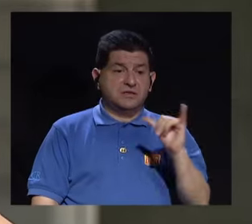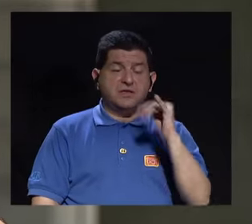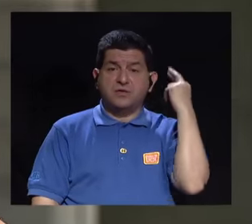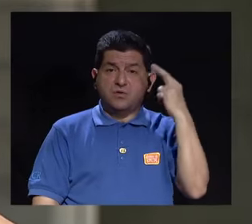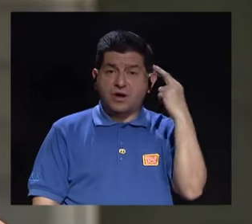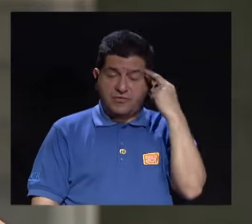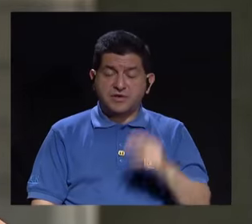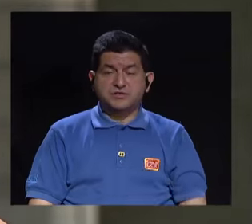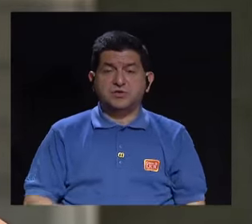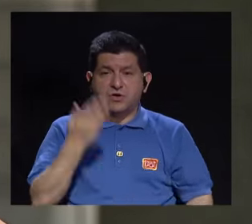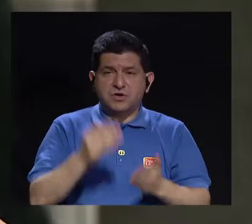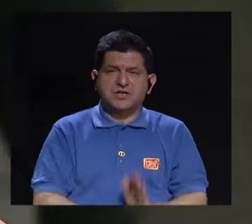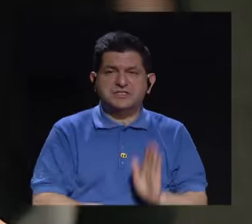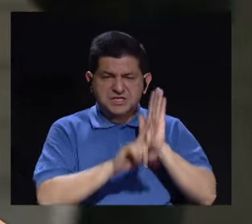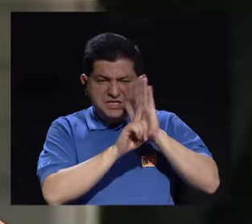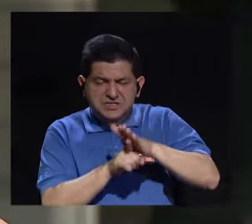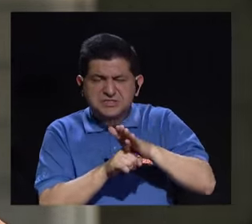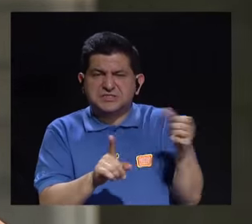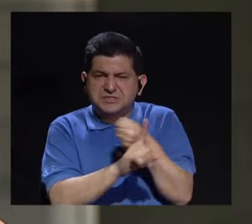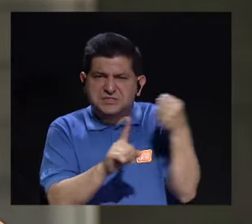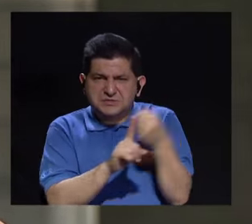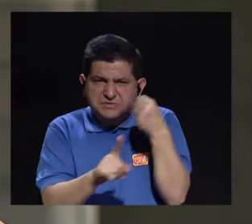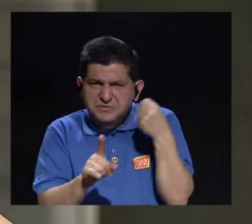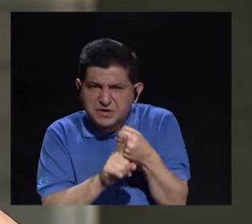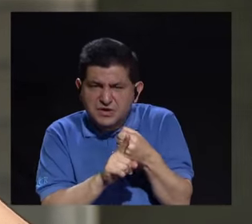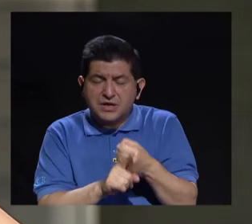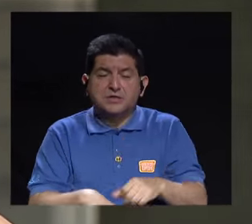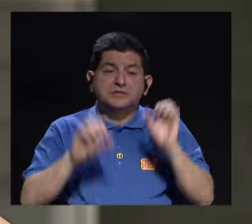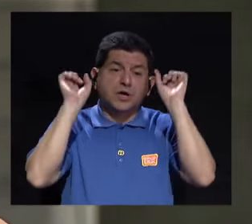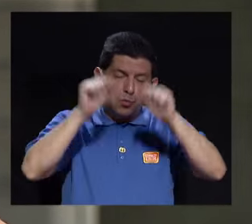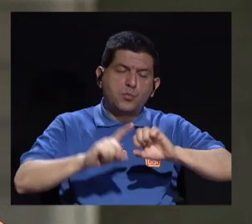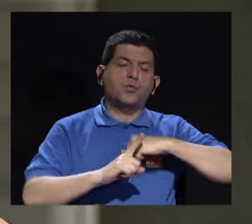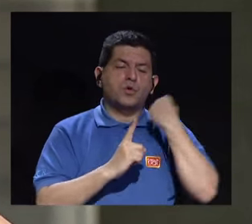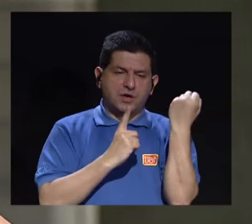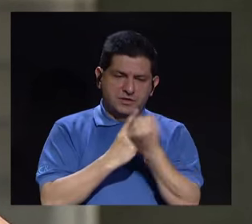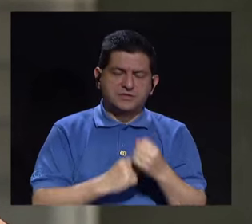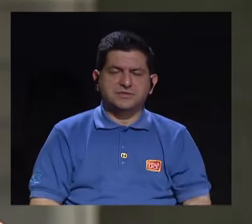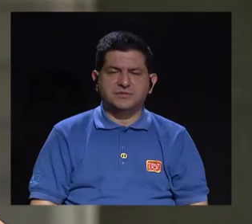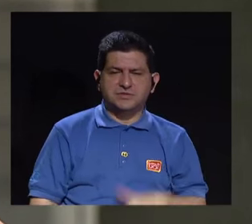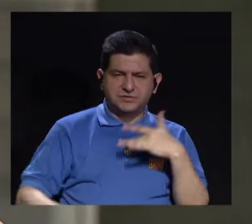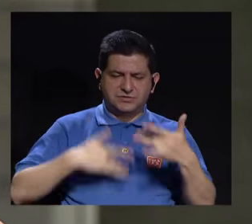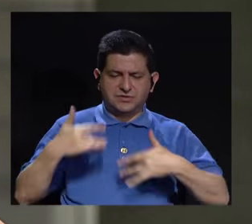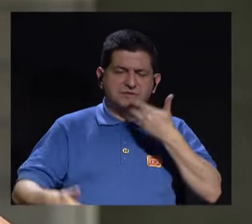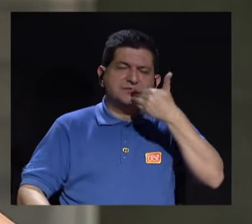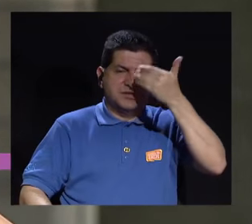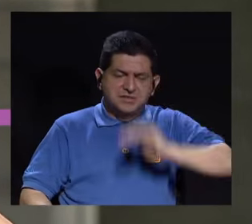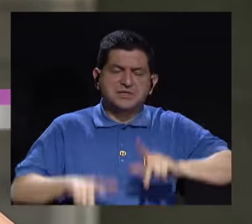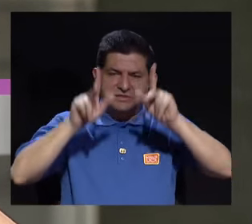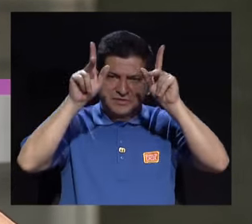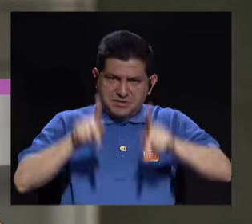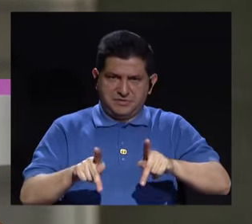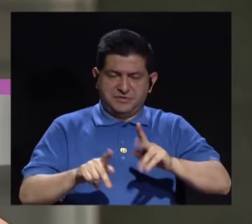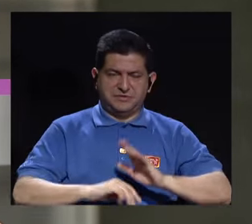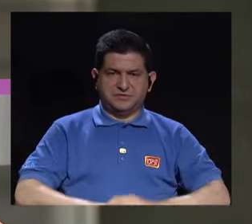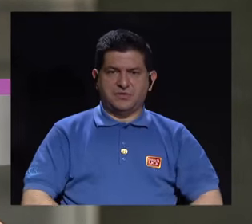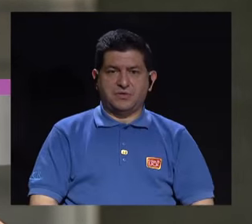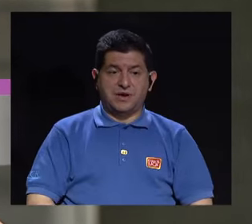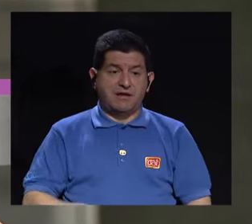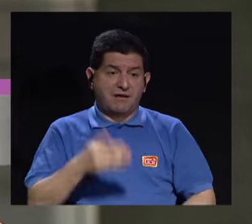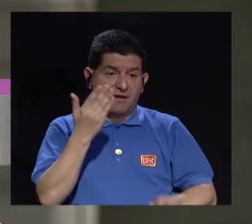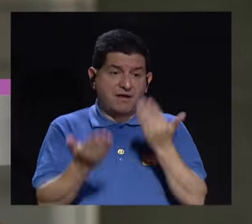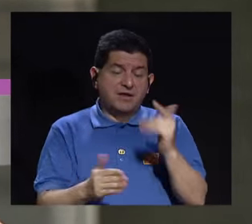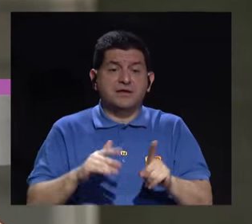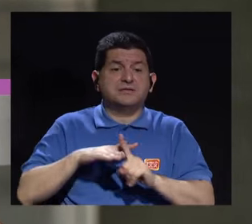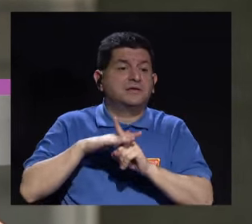También a veces hay causas de bullying o de maltrato, de violencia, que pueden generar situaciones de malestar en la persona, que,